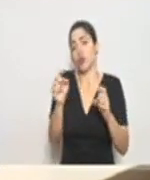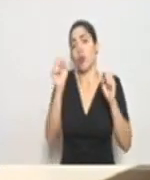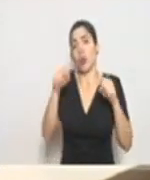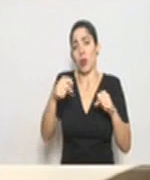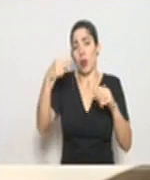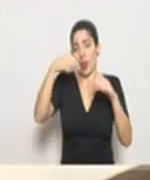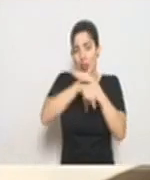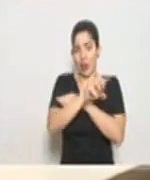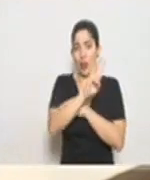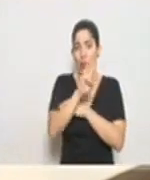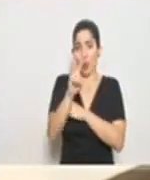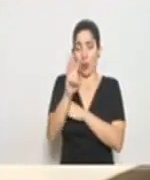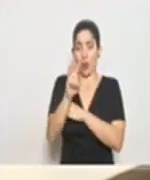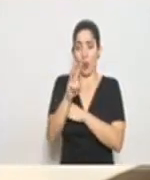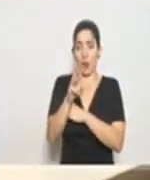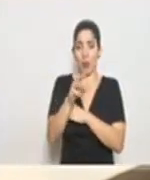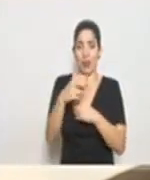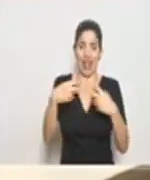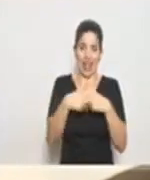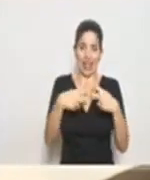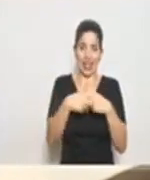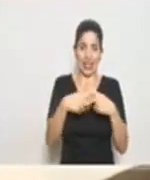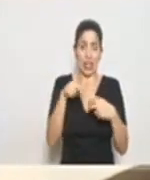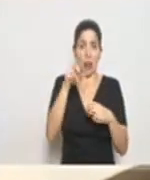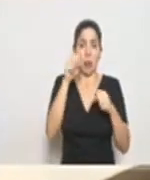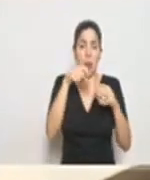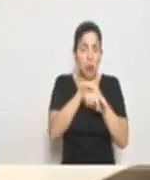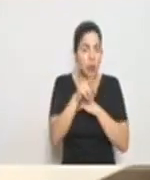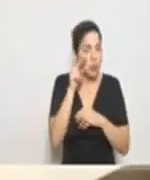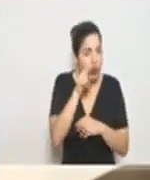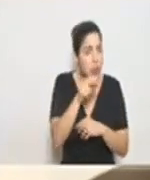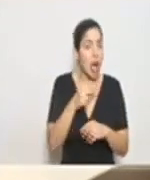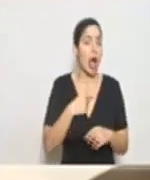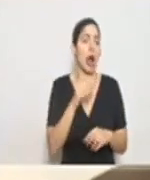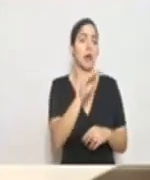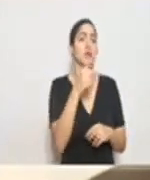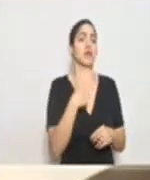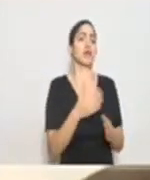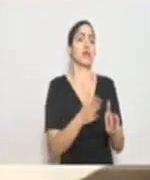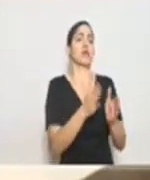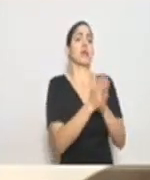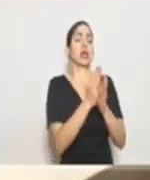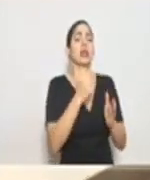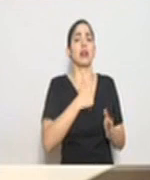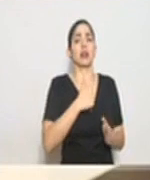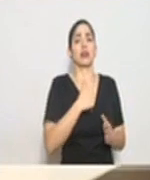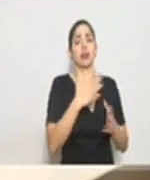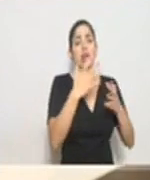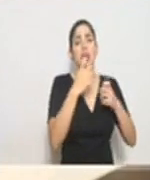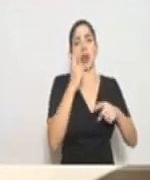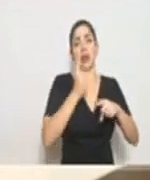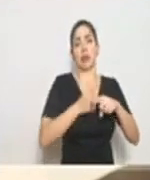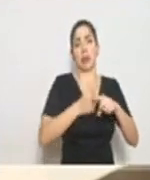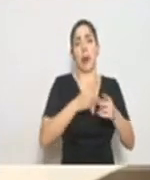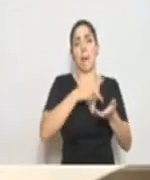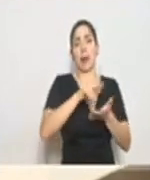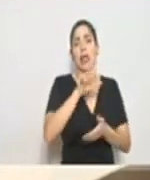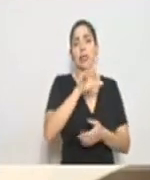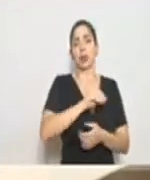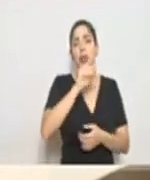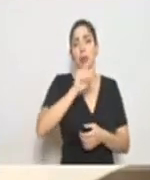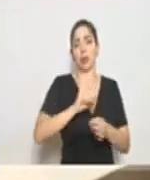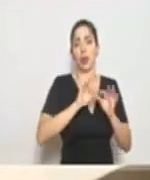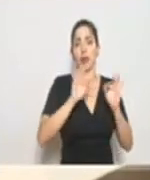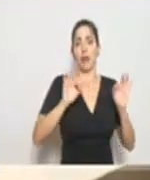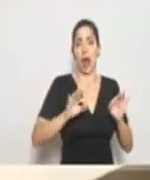a nuestra página de electricidad para hacer la solicitud de pagar sólo el 50% de